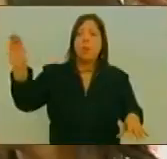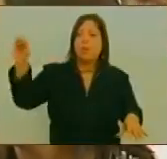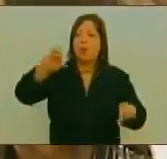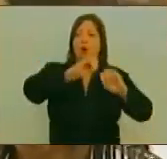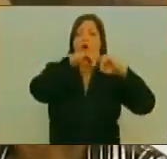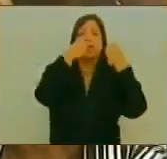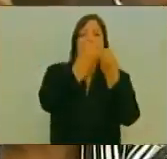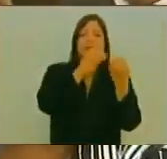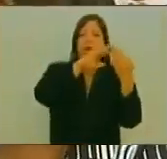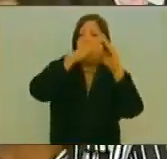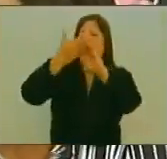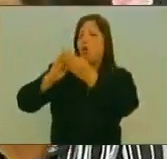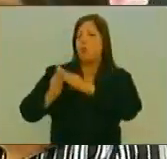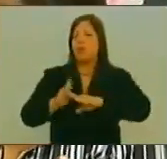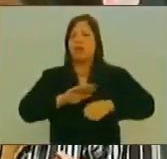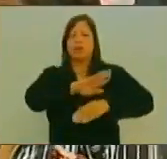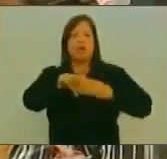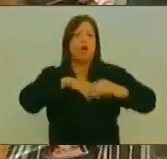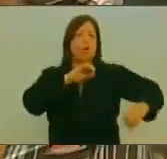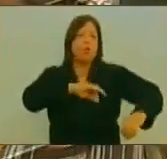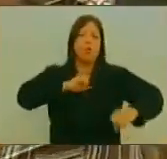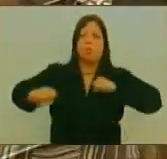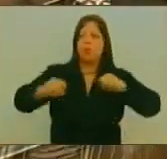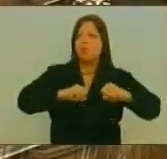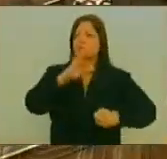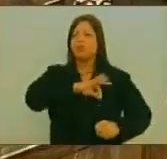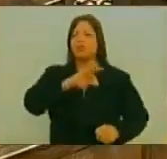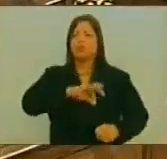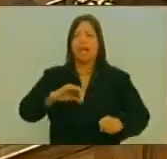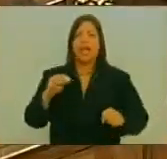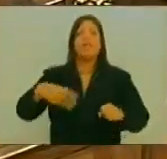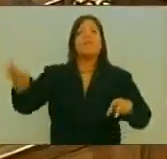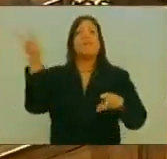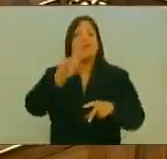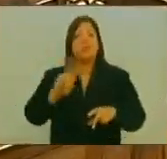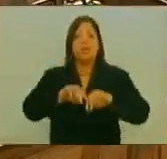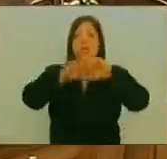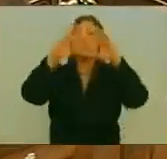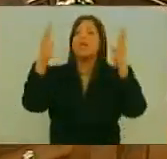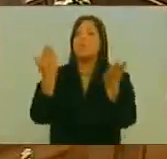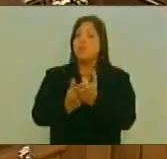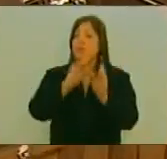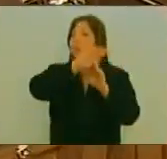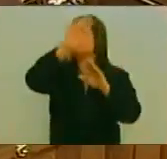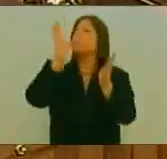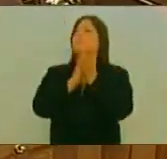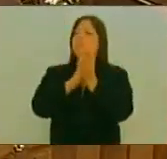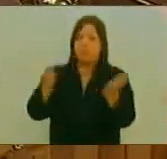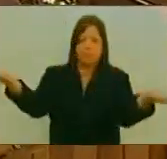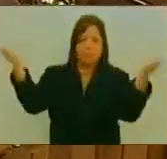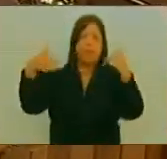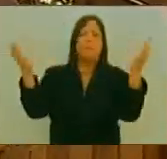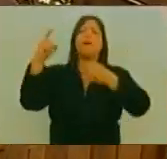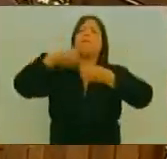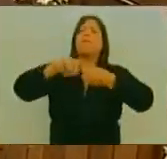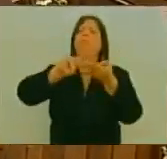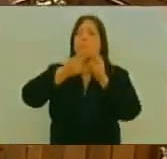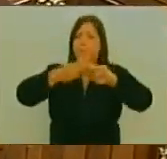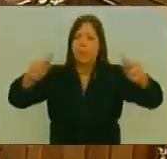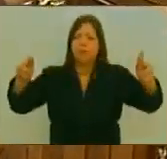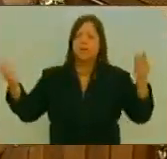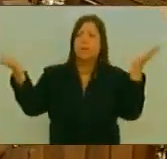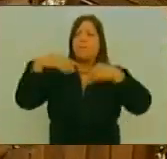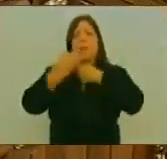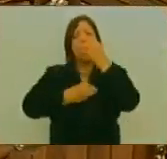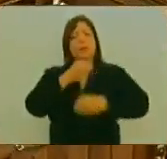organizaciones A todos los movimientos sociales No solo de Venezuela Sino también del mundo A sumarse A la lucha Por la paz A la